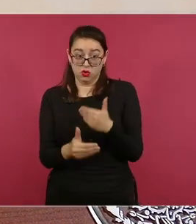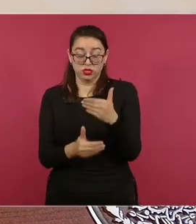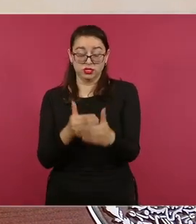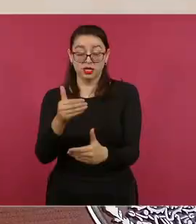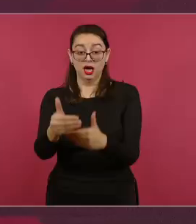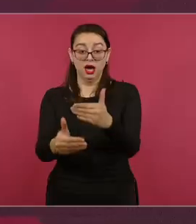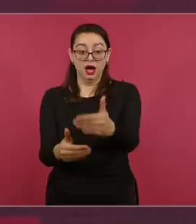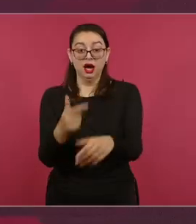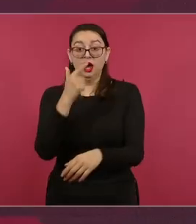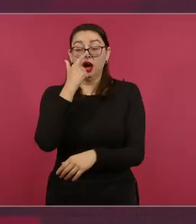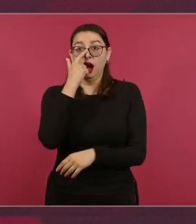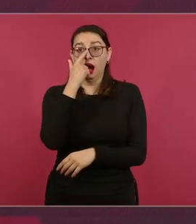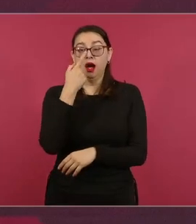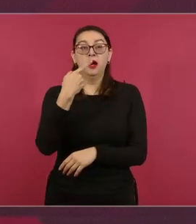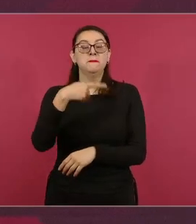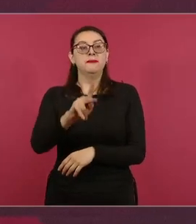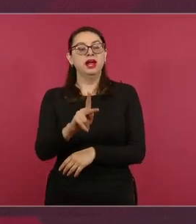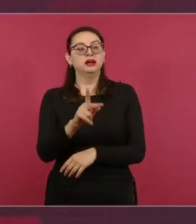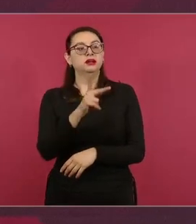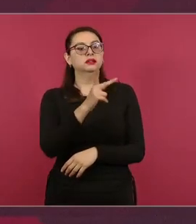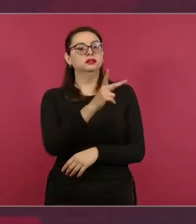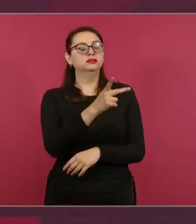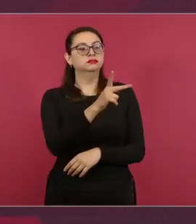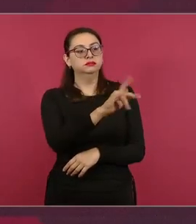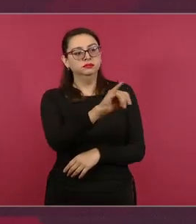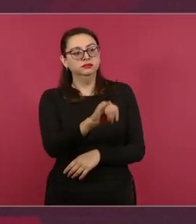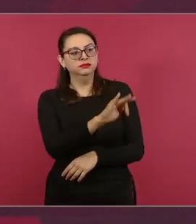a los integrantes del Poder Judicial?